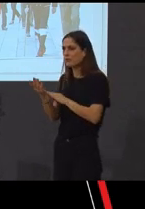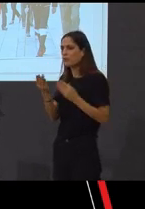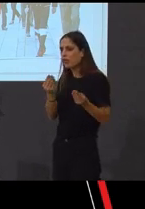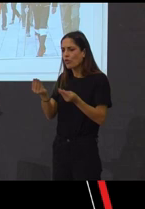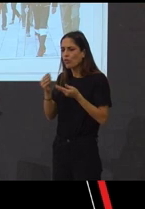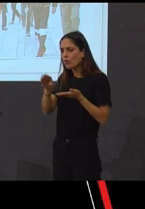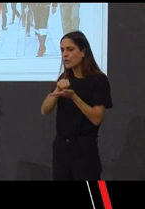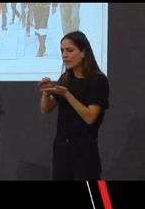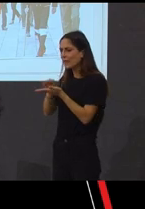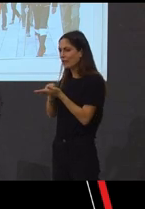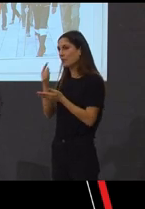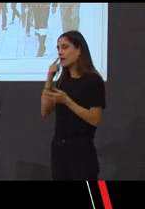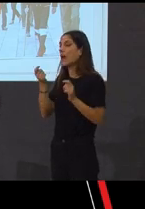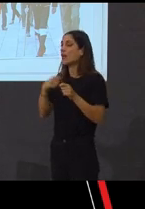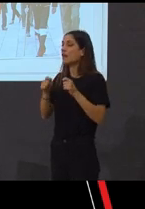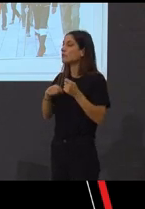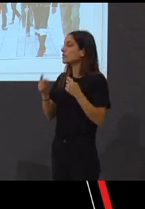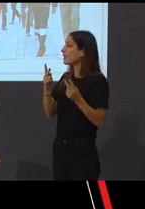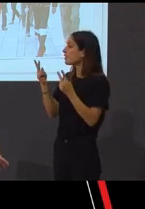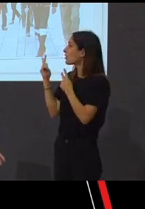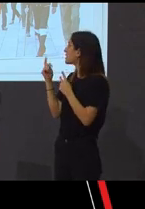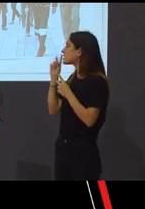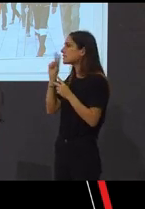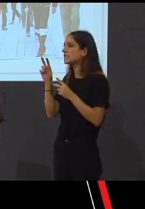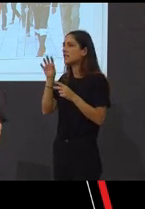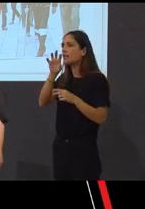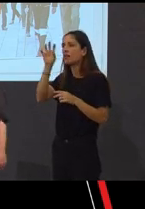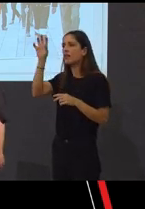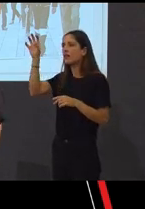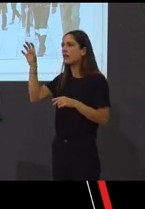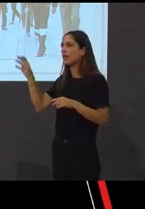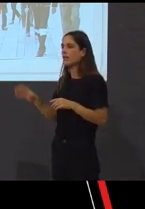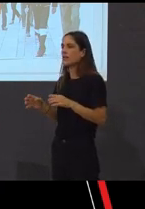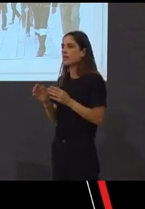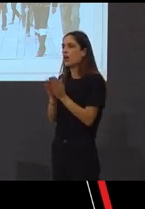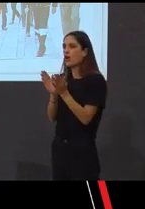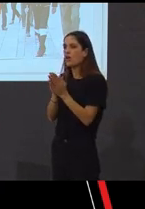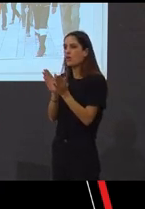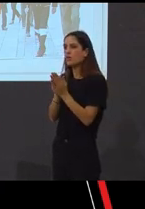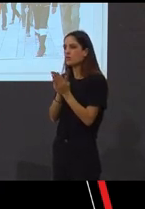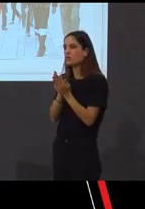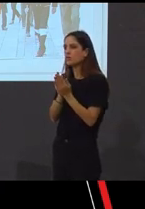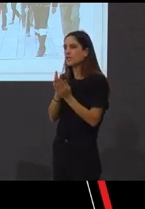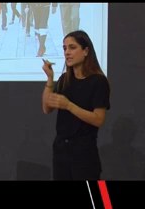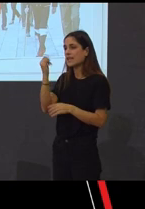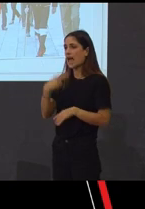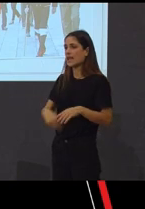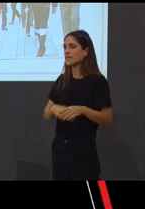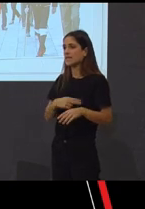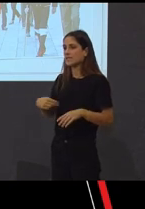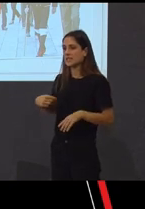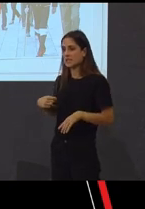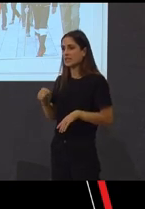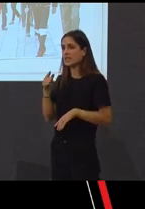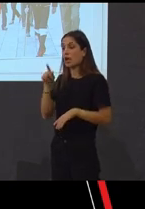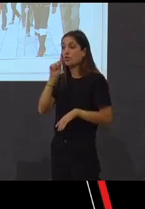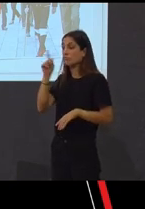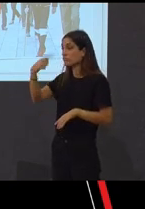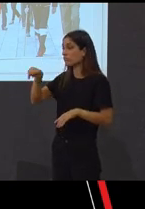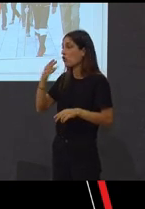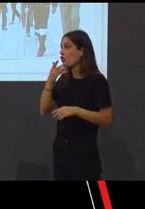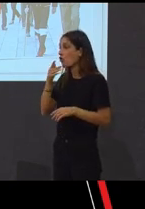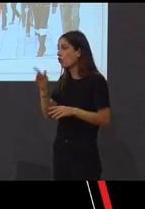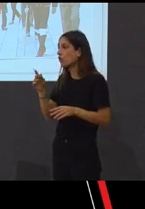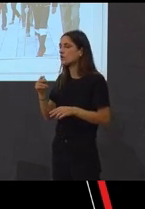supermoderno, rollo industrial que está cheo de cunchas de Vieira, que está en Santiago de Compostela, non sei se alguén o cañece, é un local destos